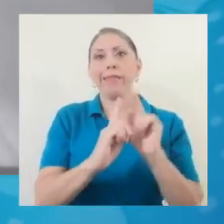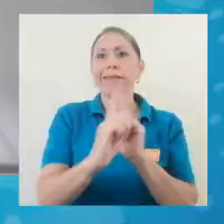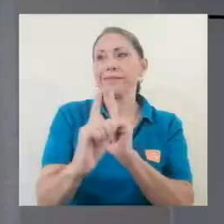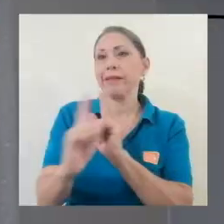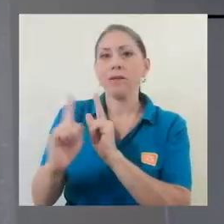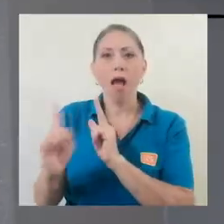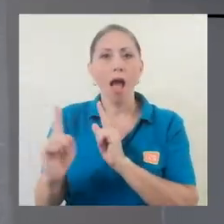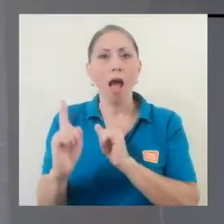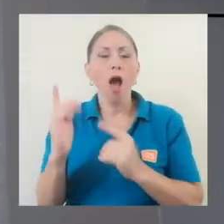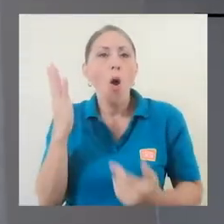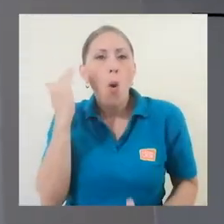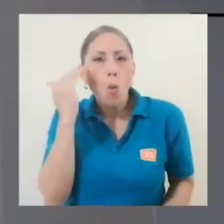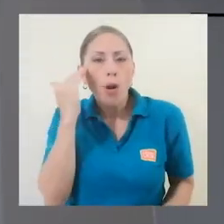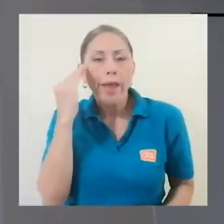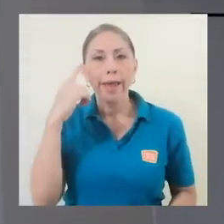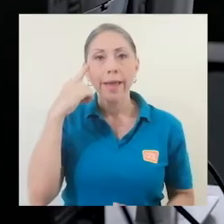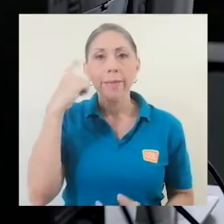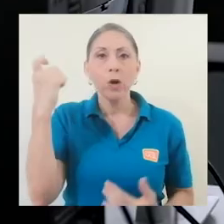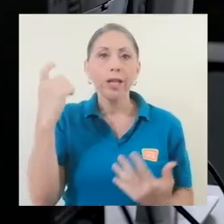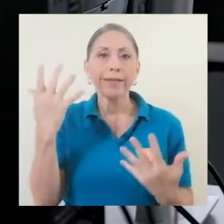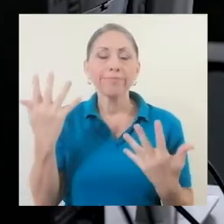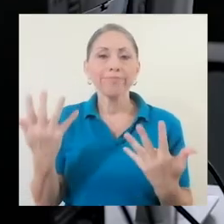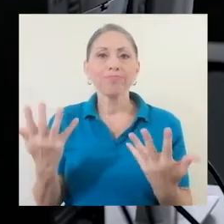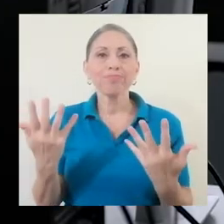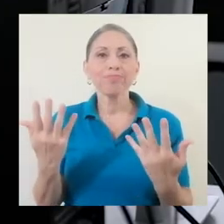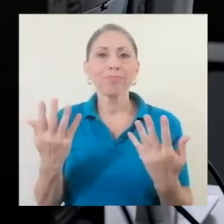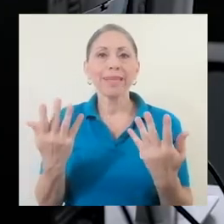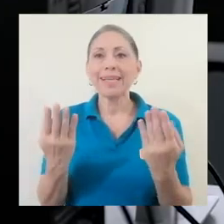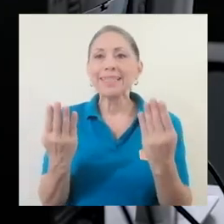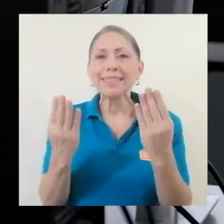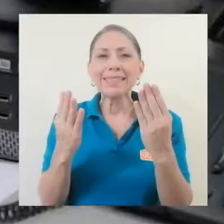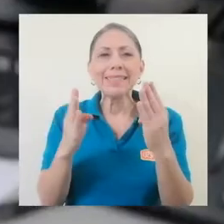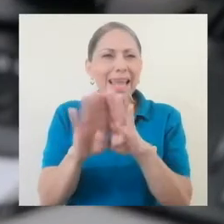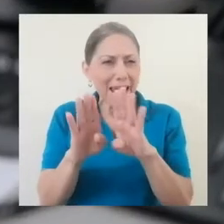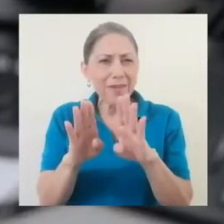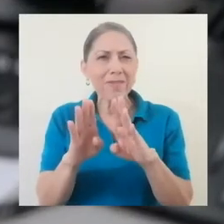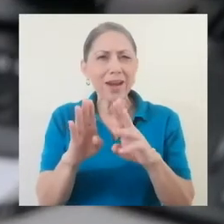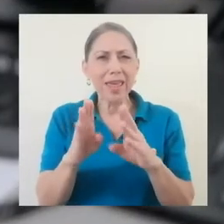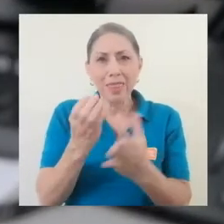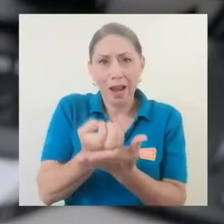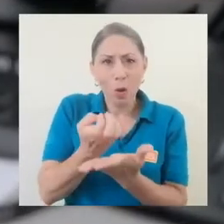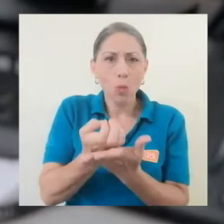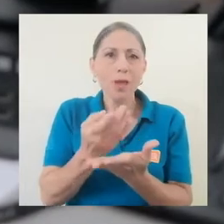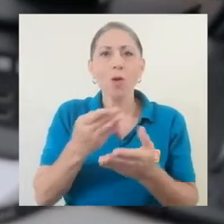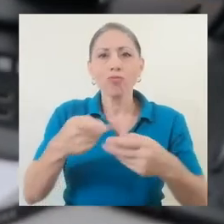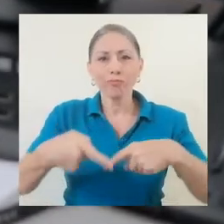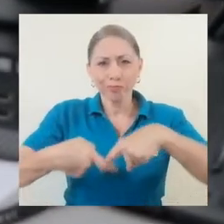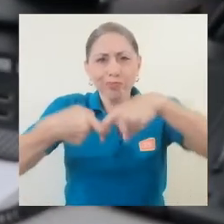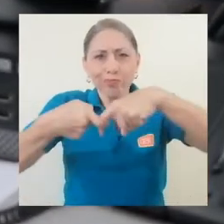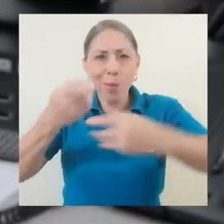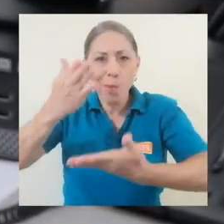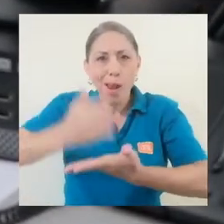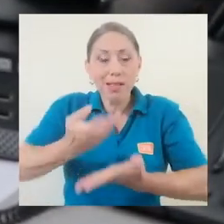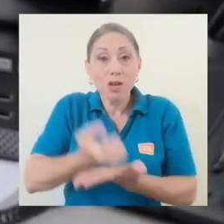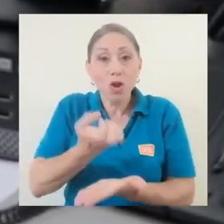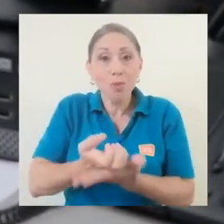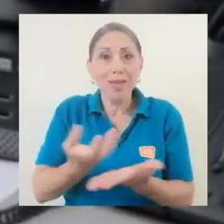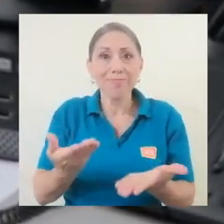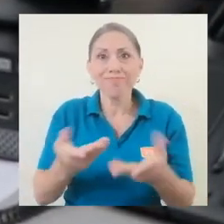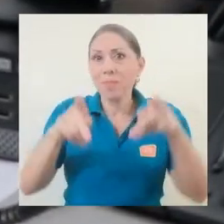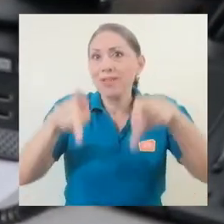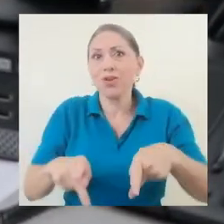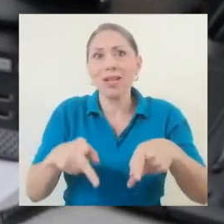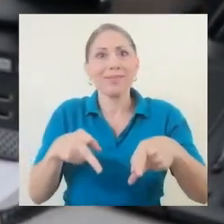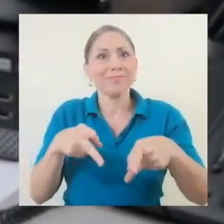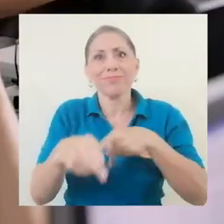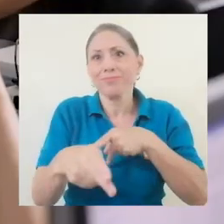viviendo precisamente porque el cierre, por así decirlo, o la paralización un poco de la economía hace que las personas pierdan su